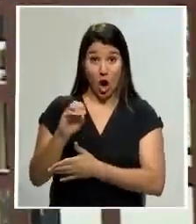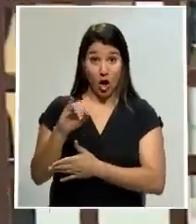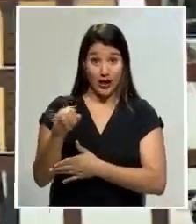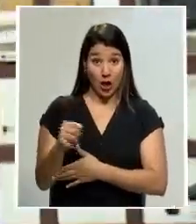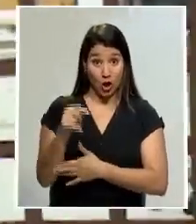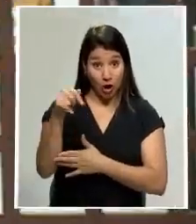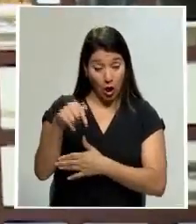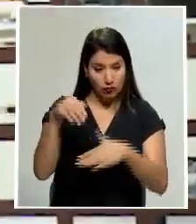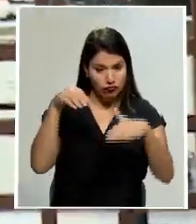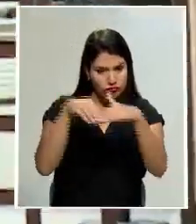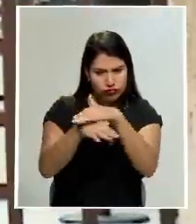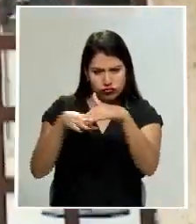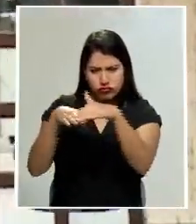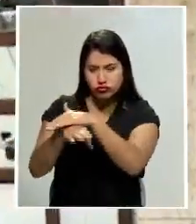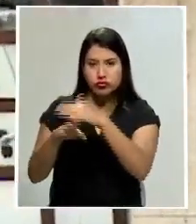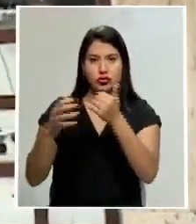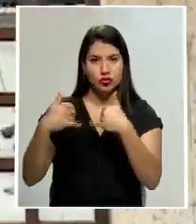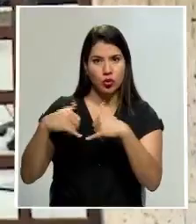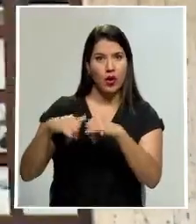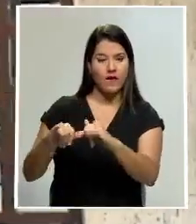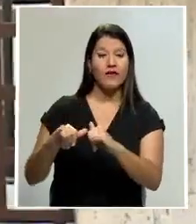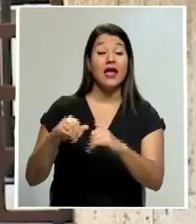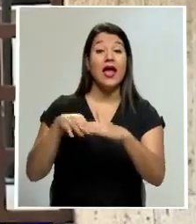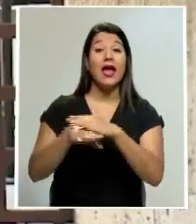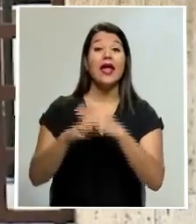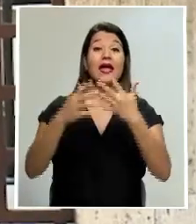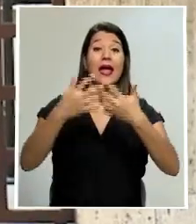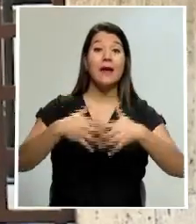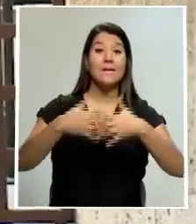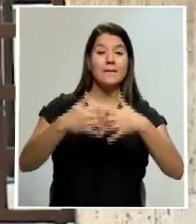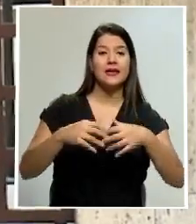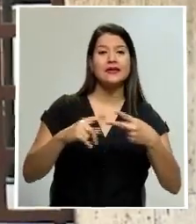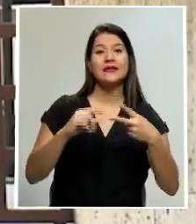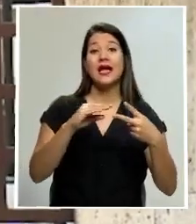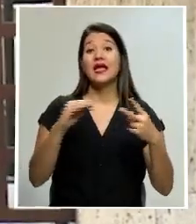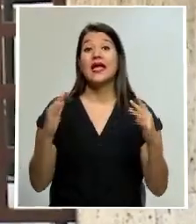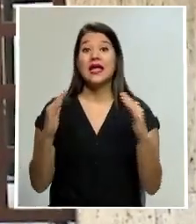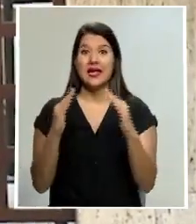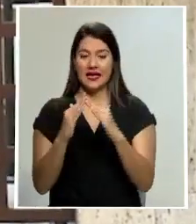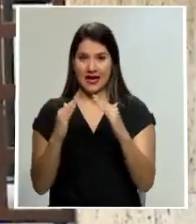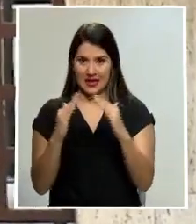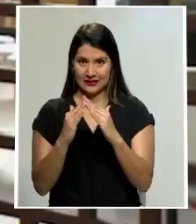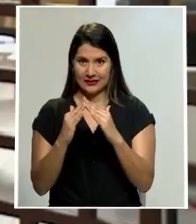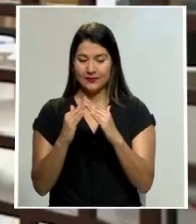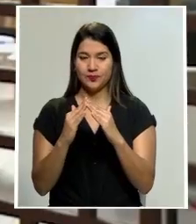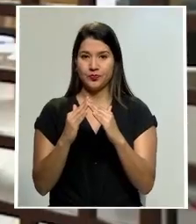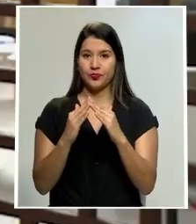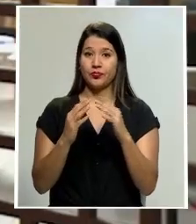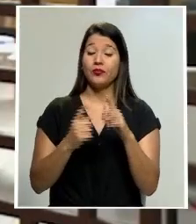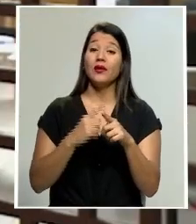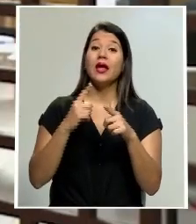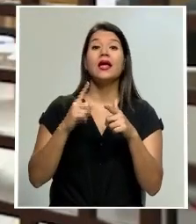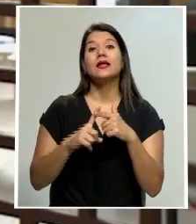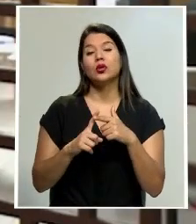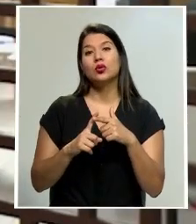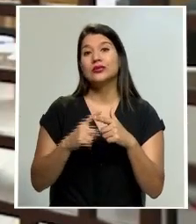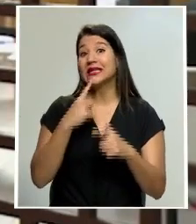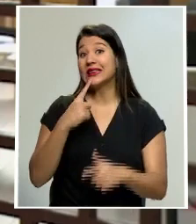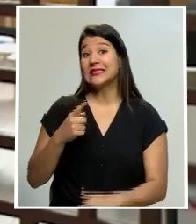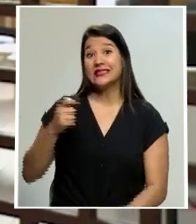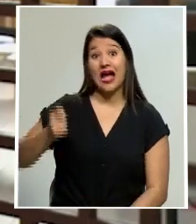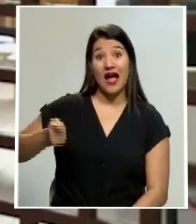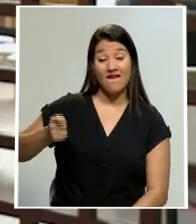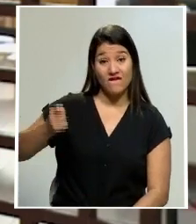procesos de allanamiento de las empresas y las casas de habitación de los imputados. Entonces, ellos alegan que esta